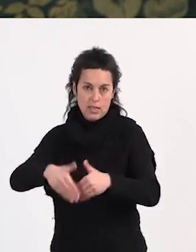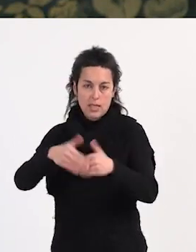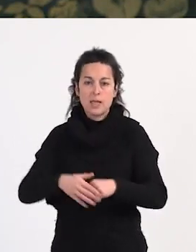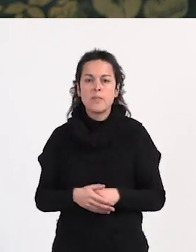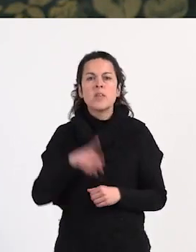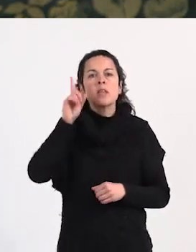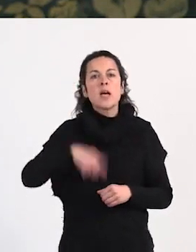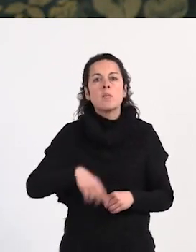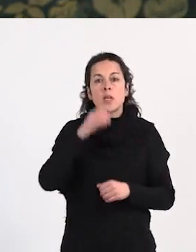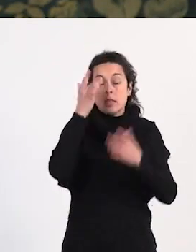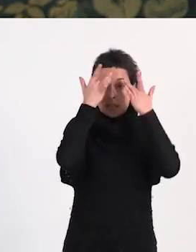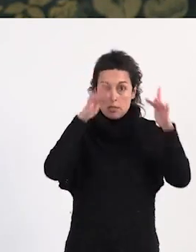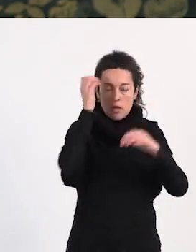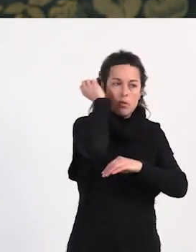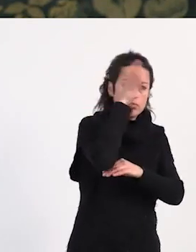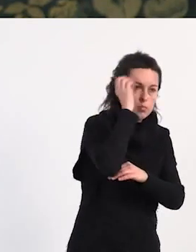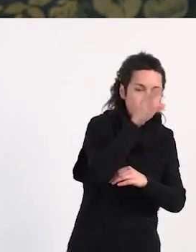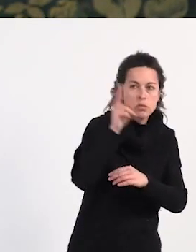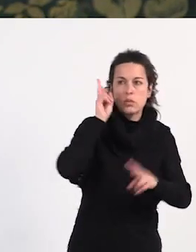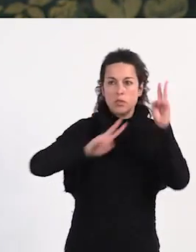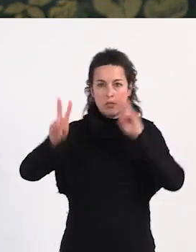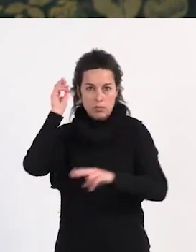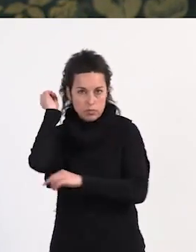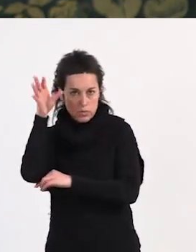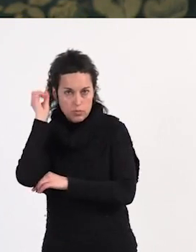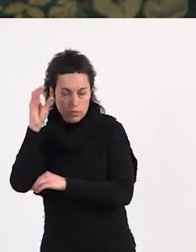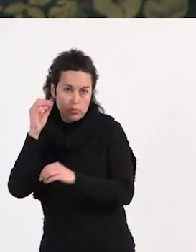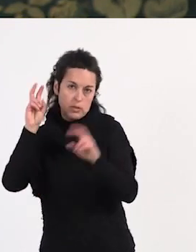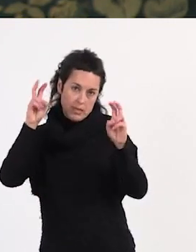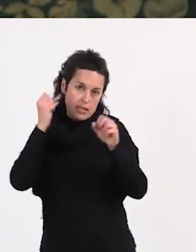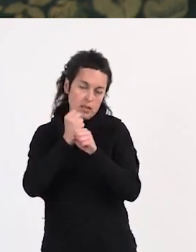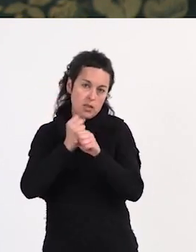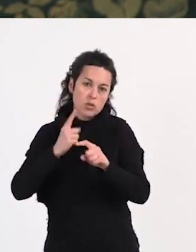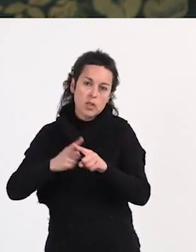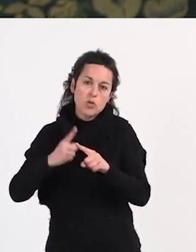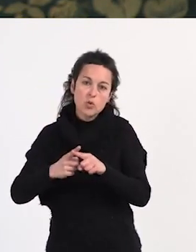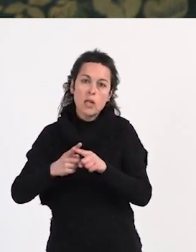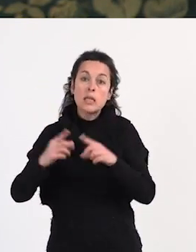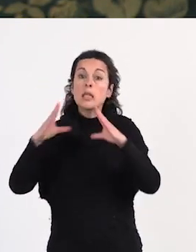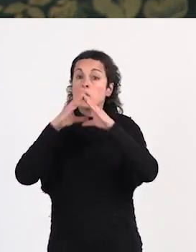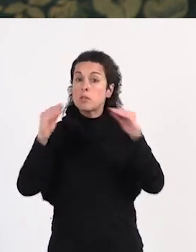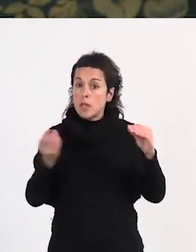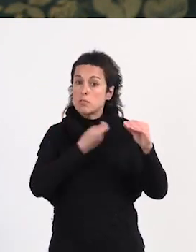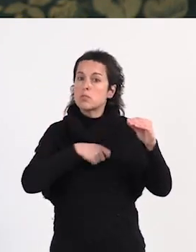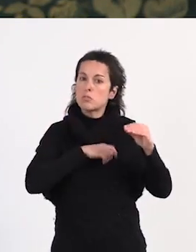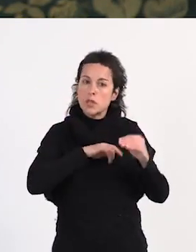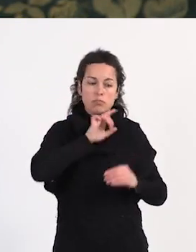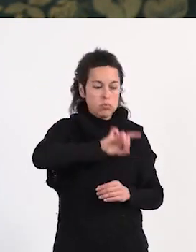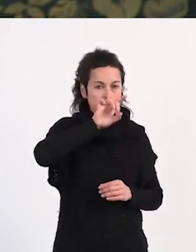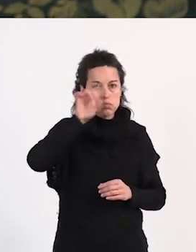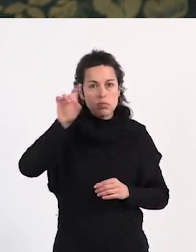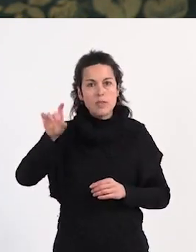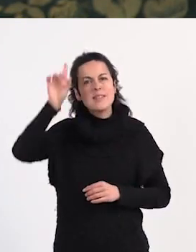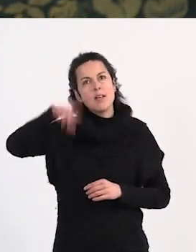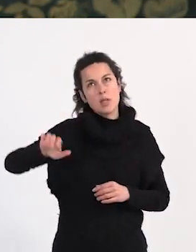También imparte charlas de sensibilización y visibilización sobre el trabajo sexual en diferentes universidades del Estado español y